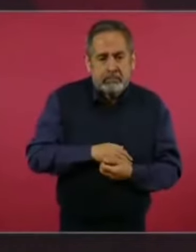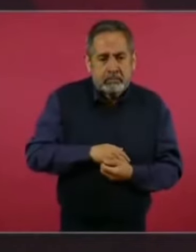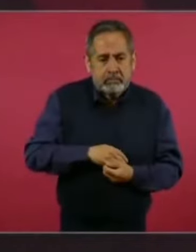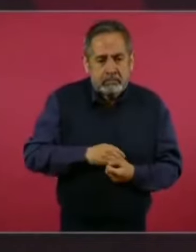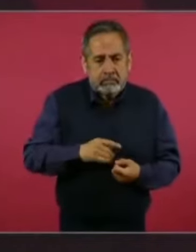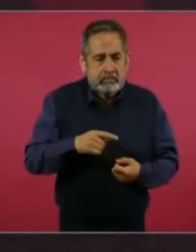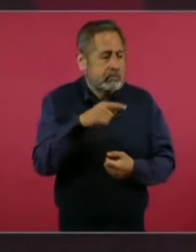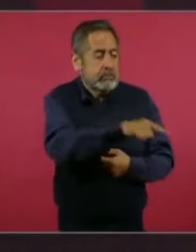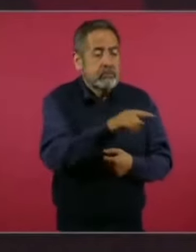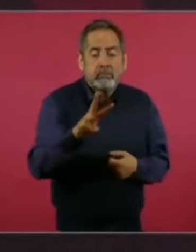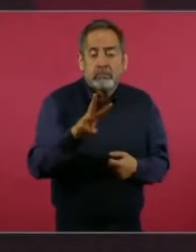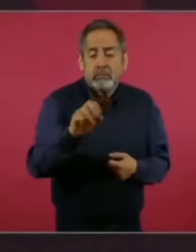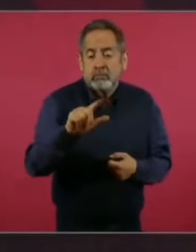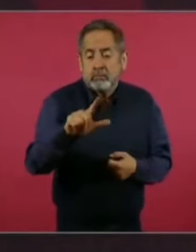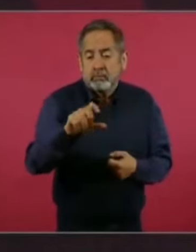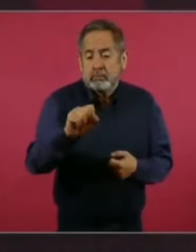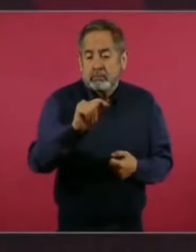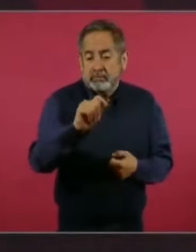que el Wall Street Journal.